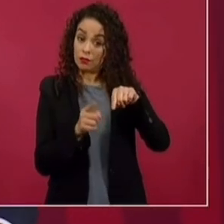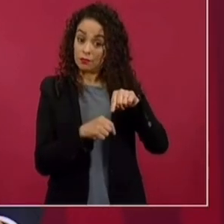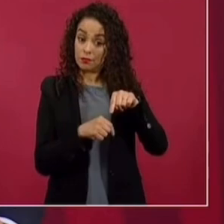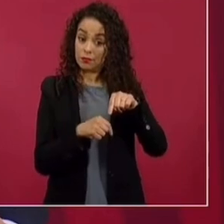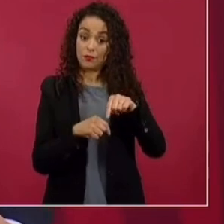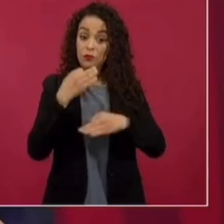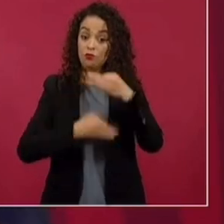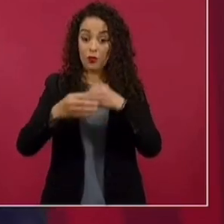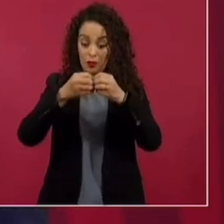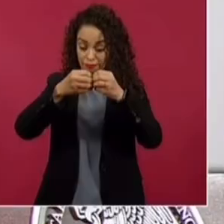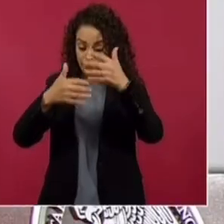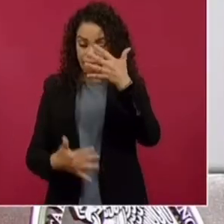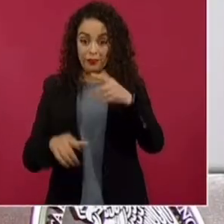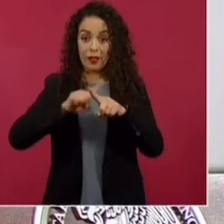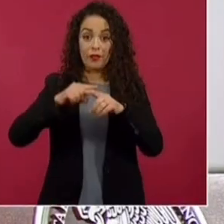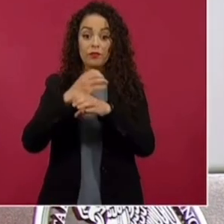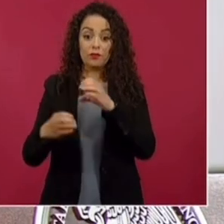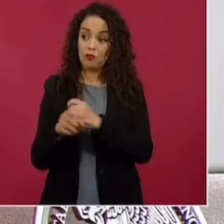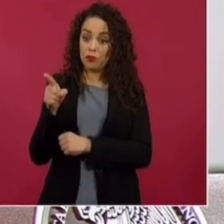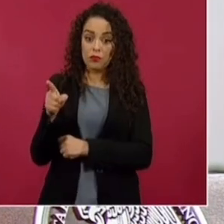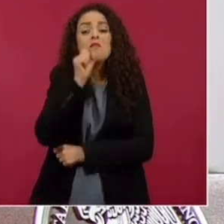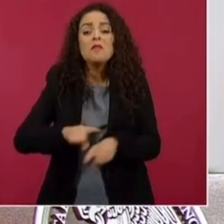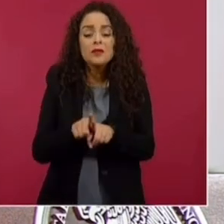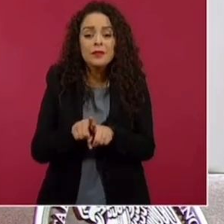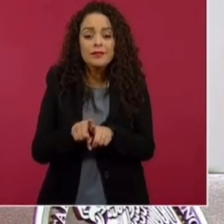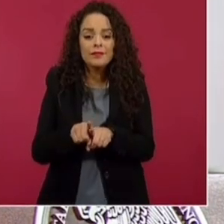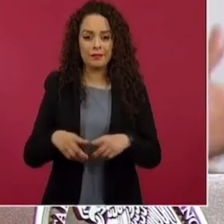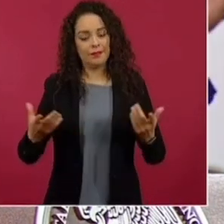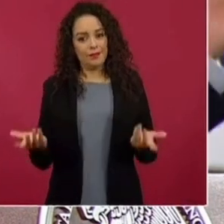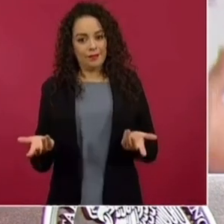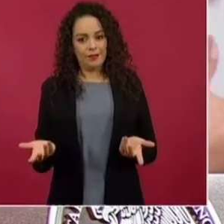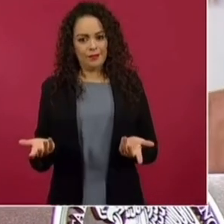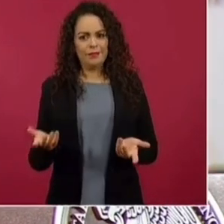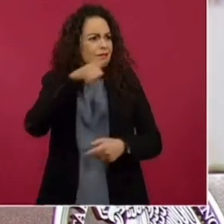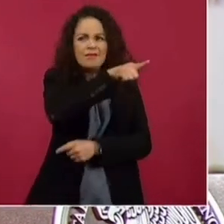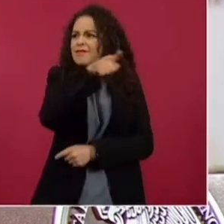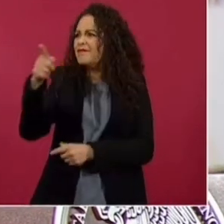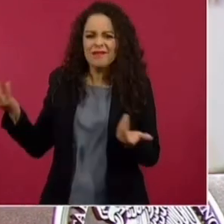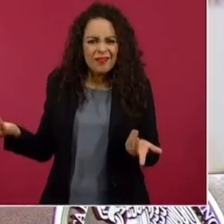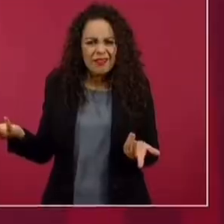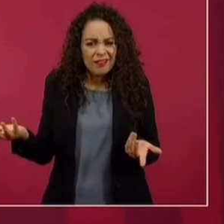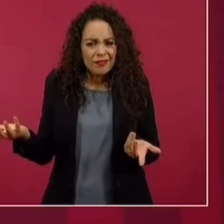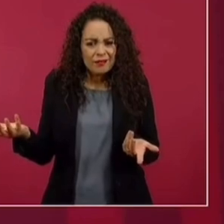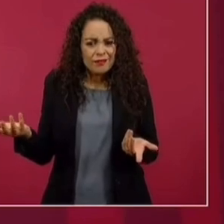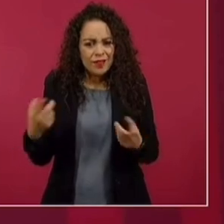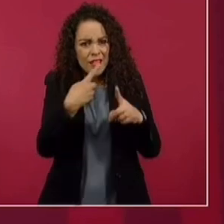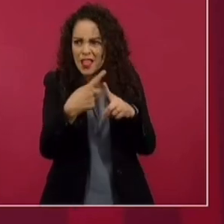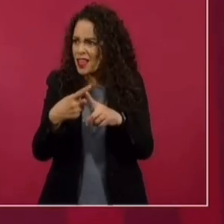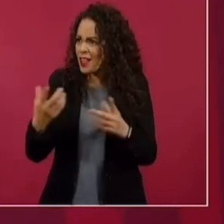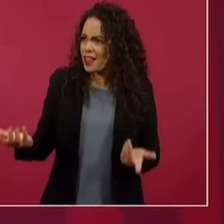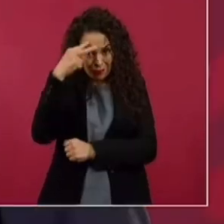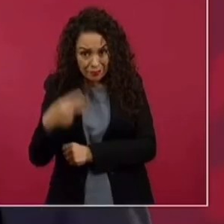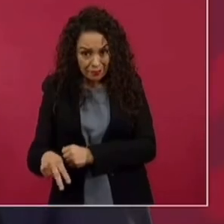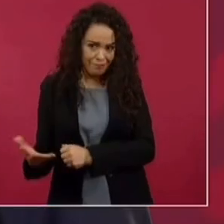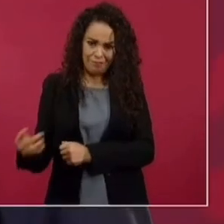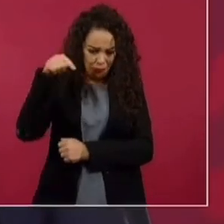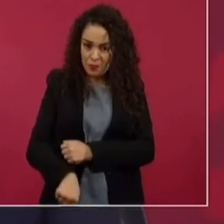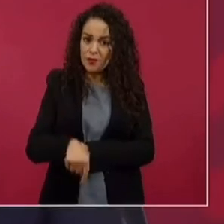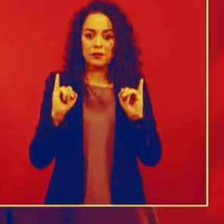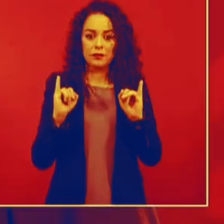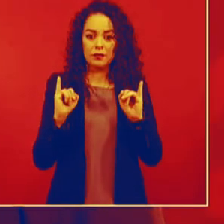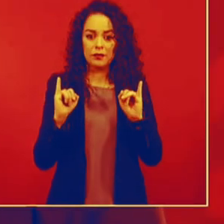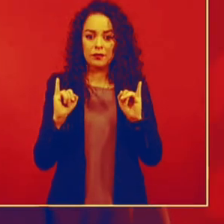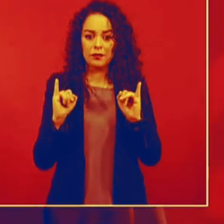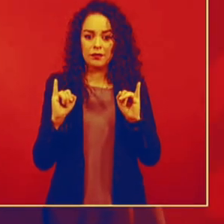todos esos menciones, y de todas maneras se enojó. Pues, ¿quiénes son ellos? Si México es un país independiente, libre,